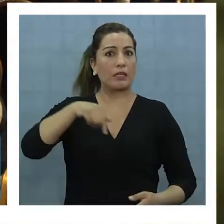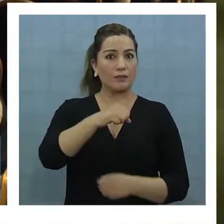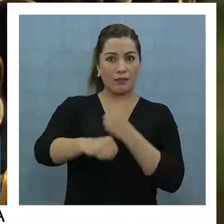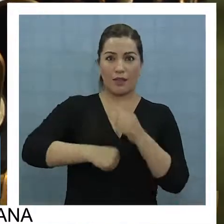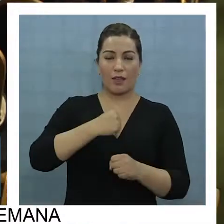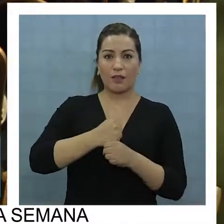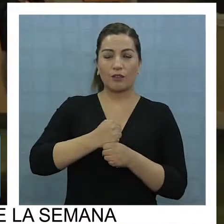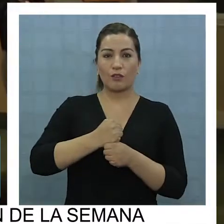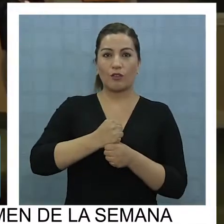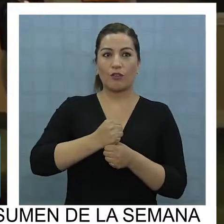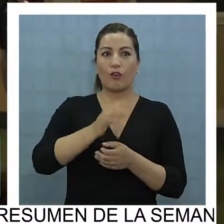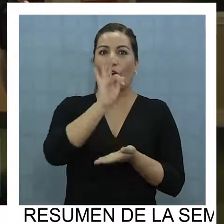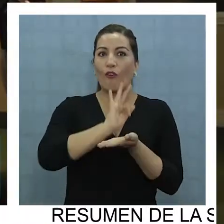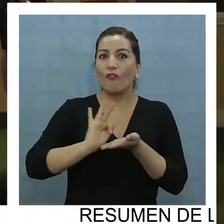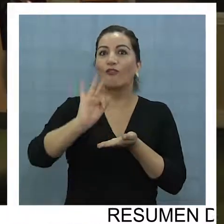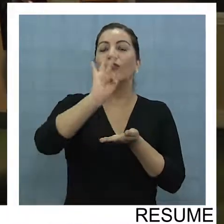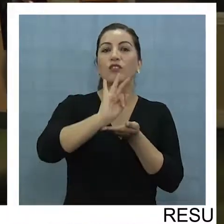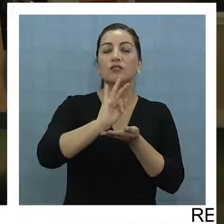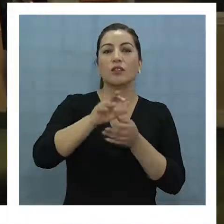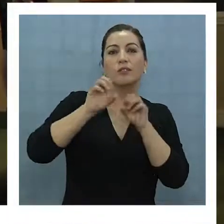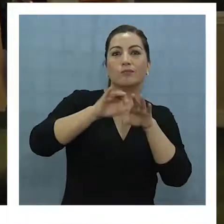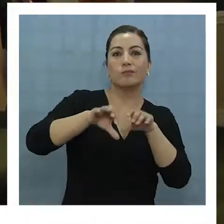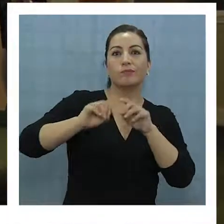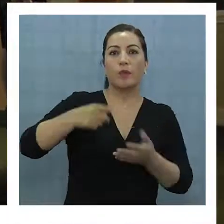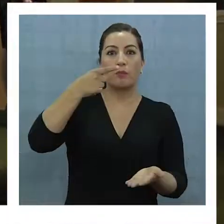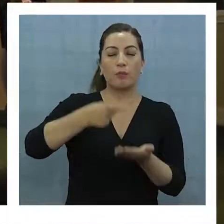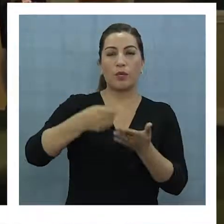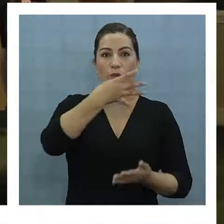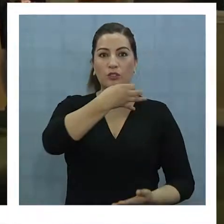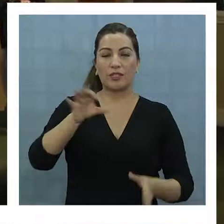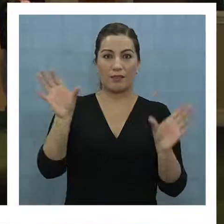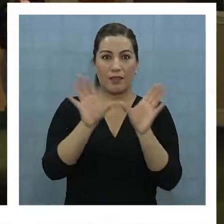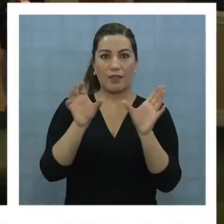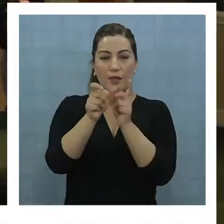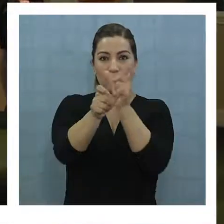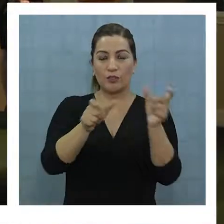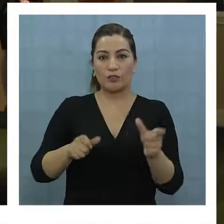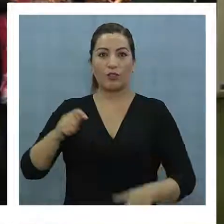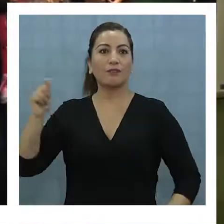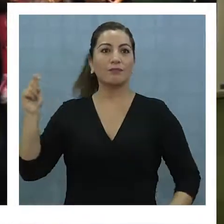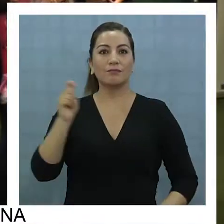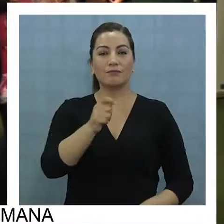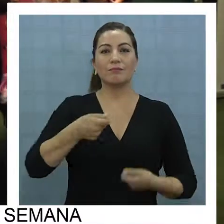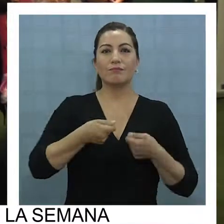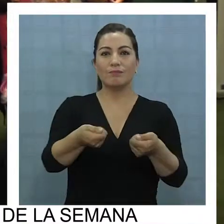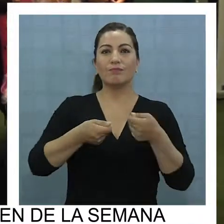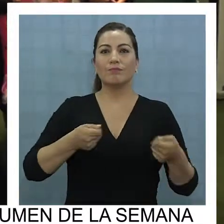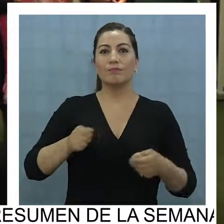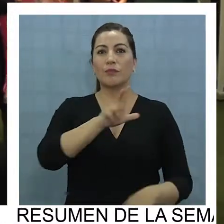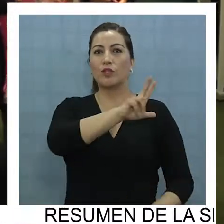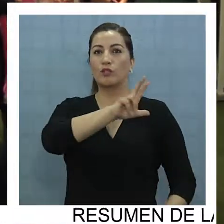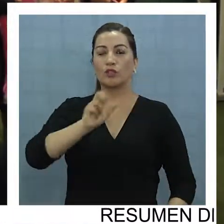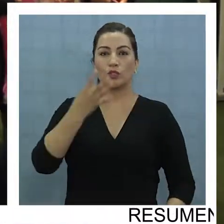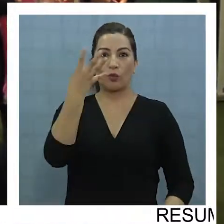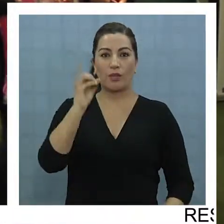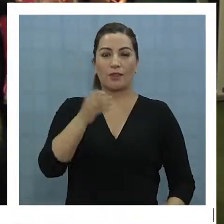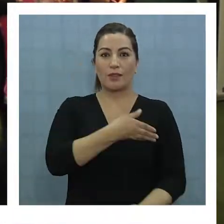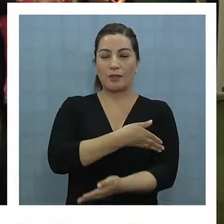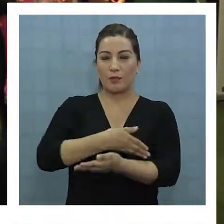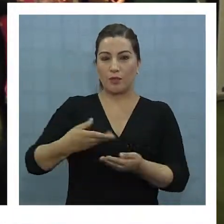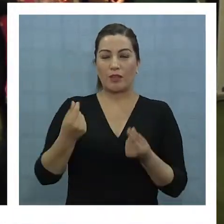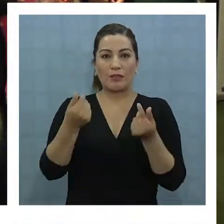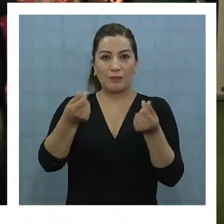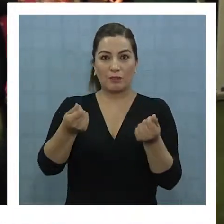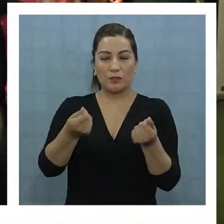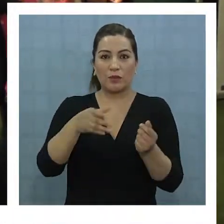este año, FOSIS ha capacitado 1.410 personas en Tarapacá, con una inversión global de 840 millones de pesos,